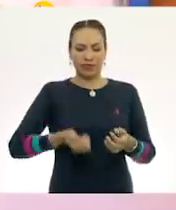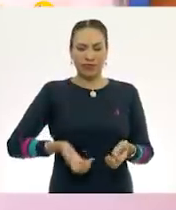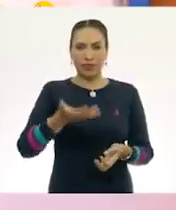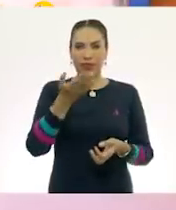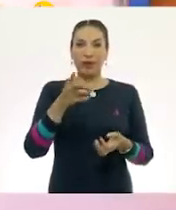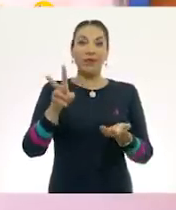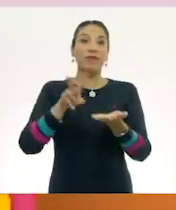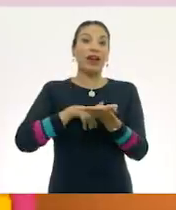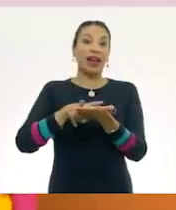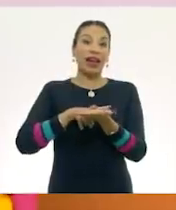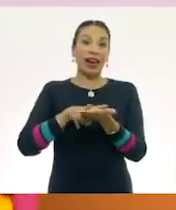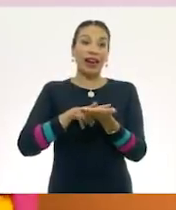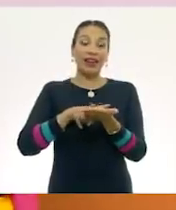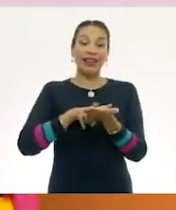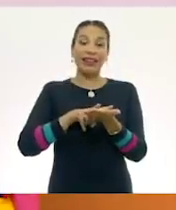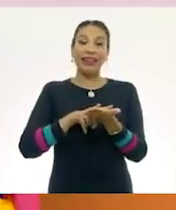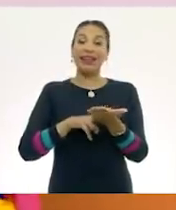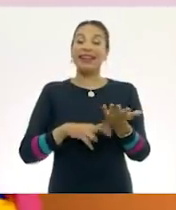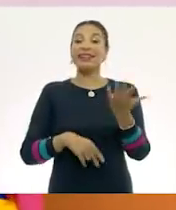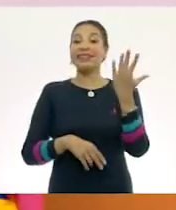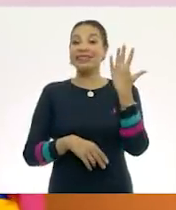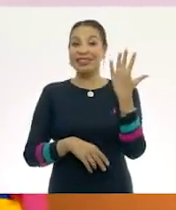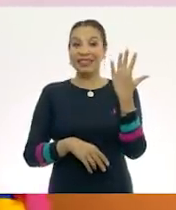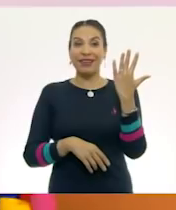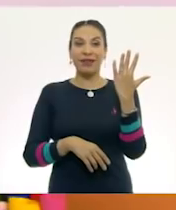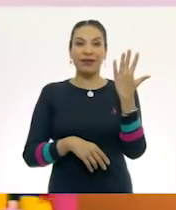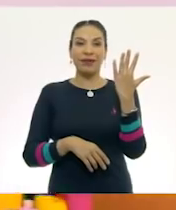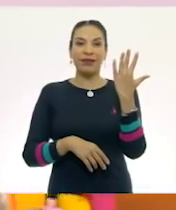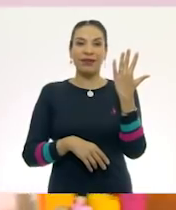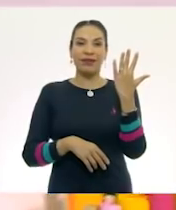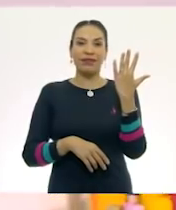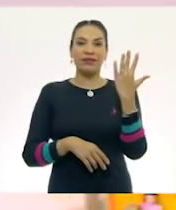verde. Y llevamos cinco.